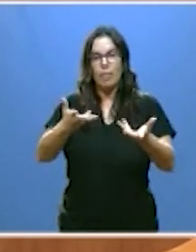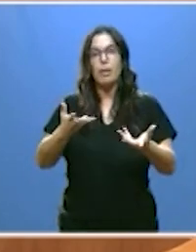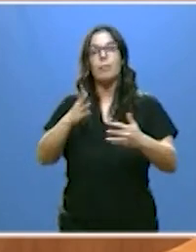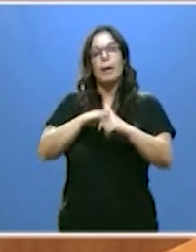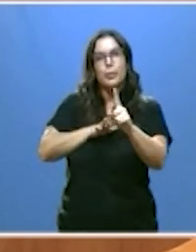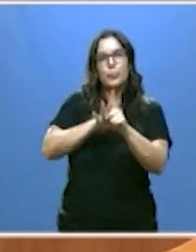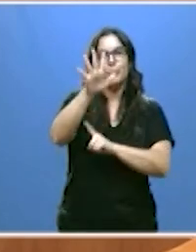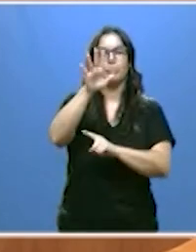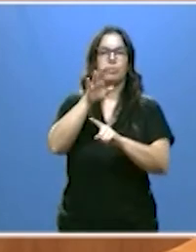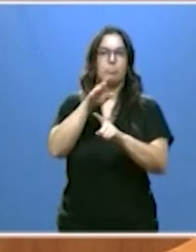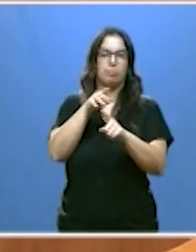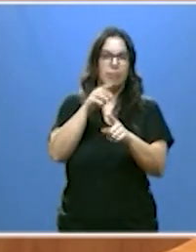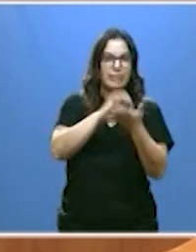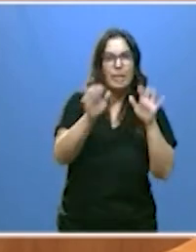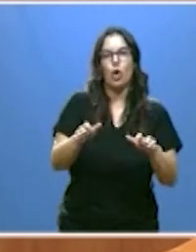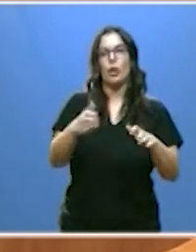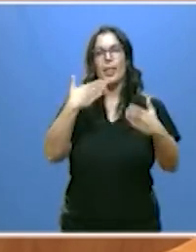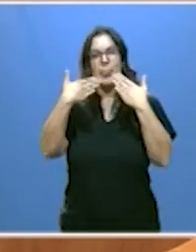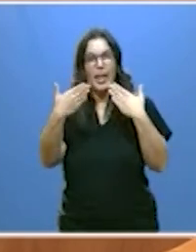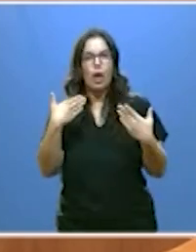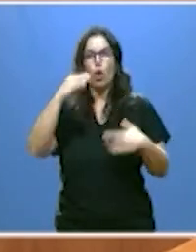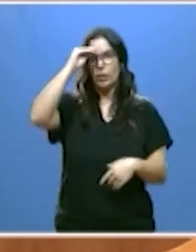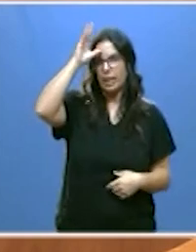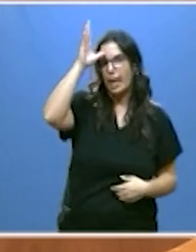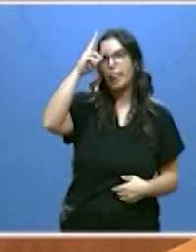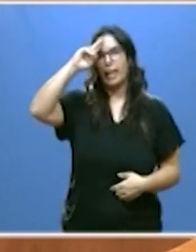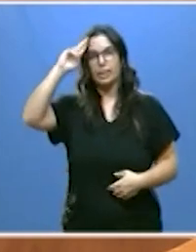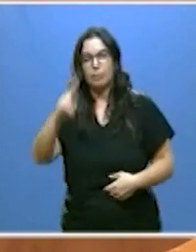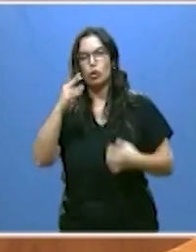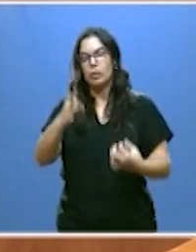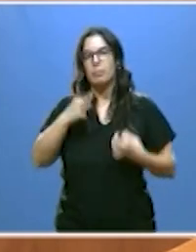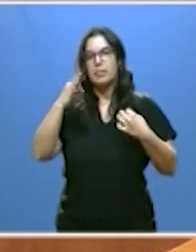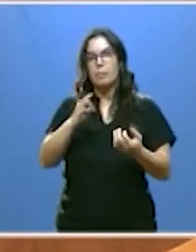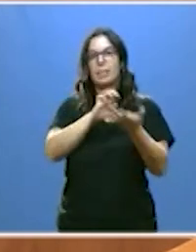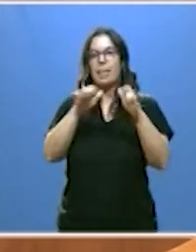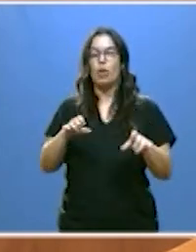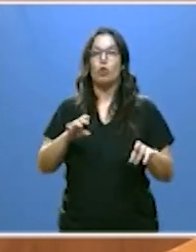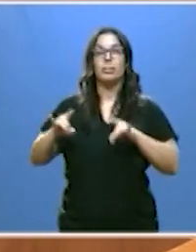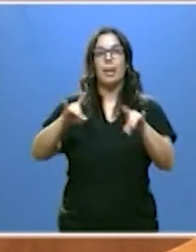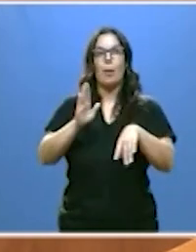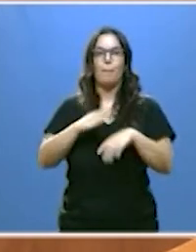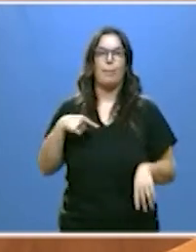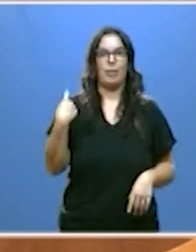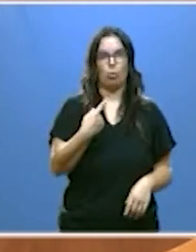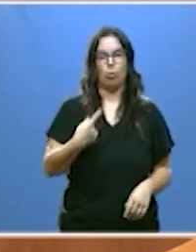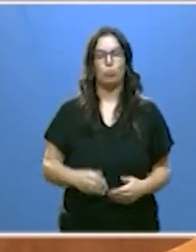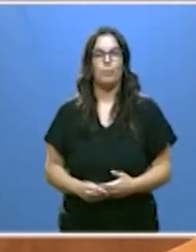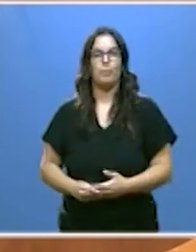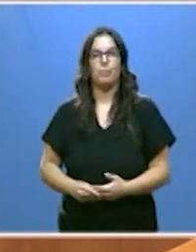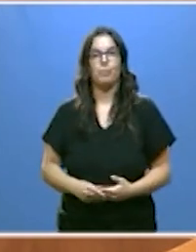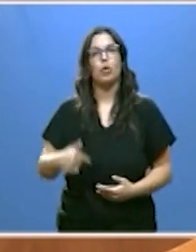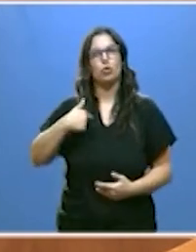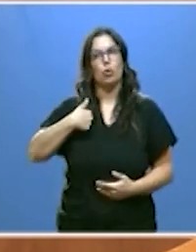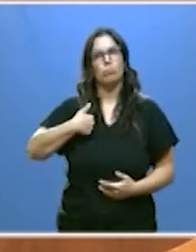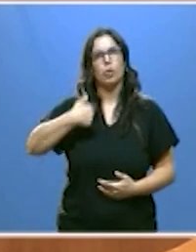Castilla y León con diálogo inteligencia y tolerancia una tierra de todos y para todos tenéis mi